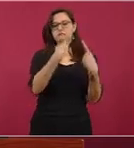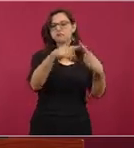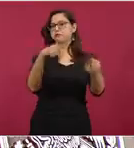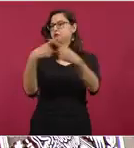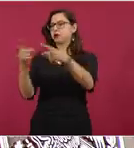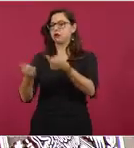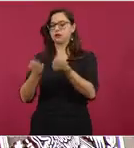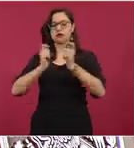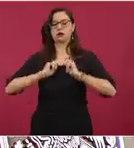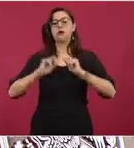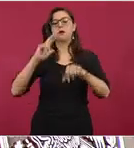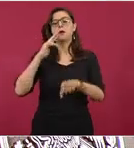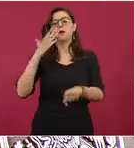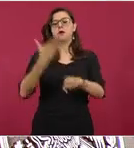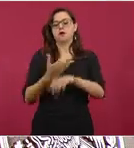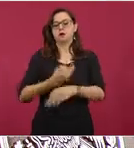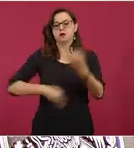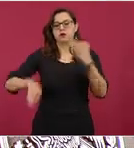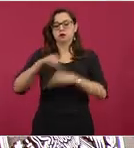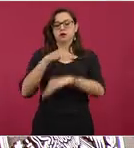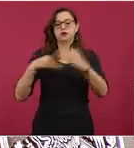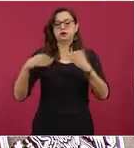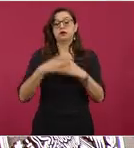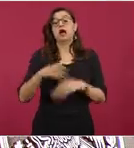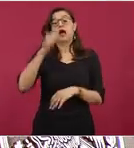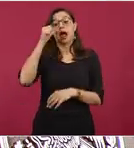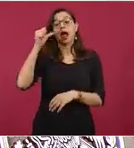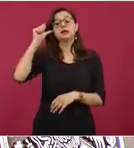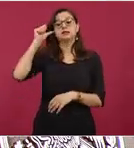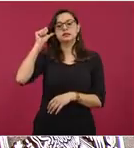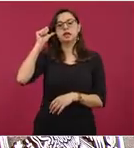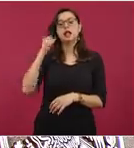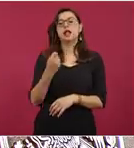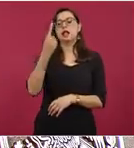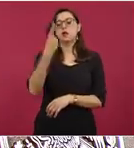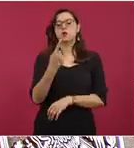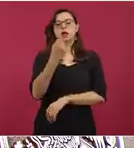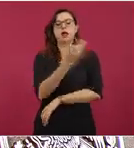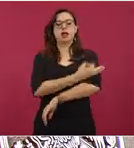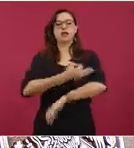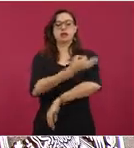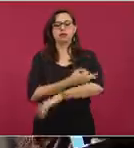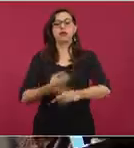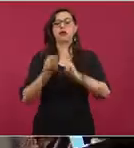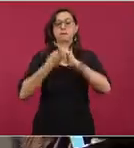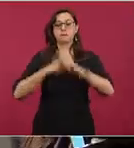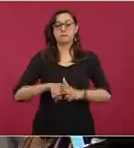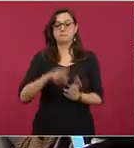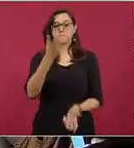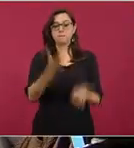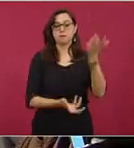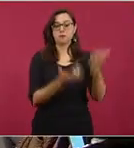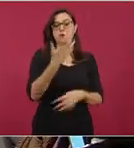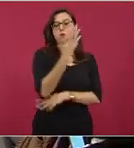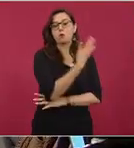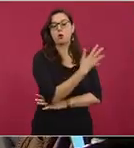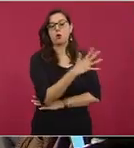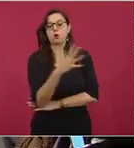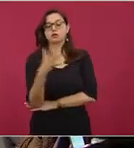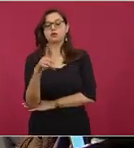El día de ayer, a las 13.23, inicia este incendio en Zapopan, en el Bosque La Primavera.